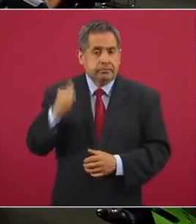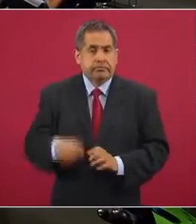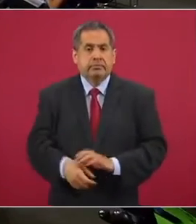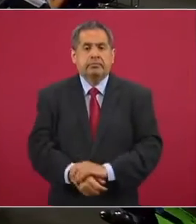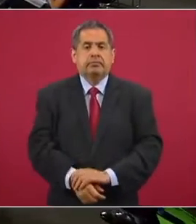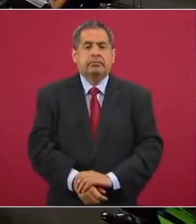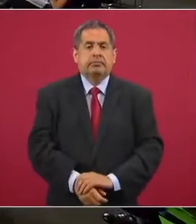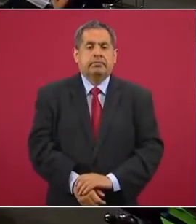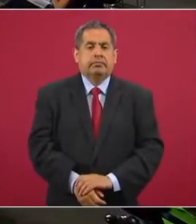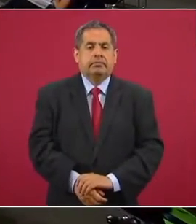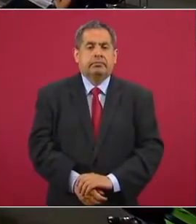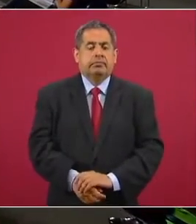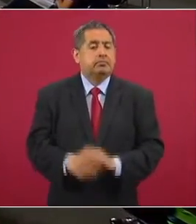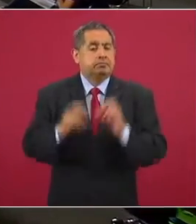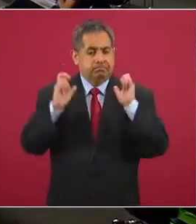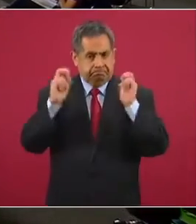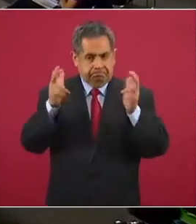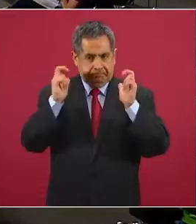Chiapas.